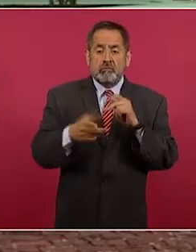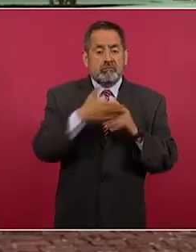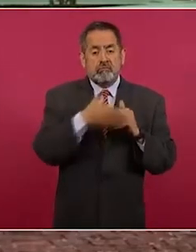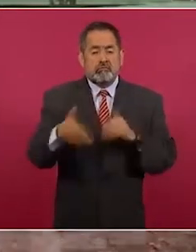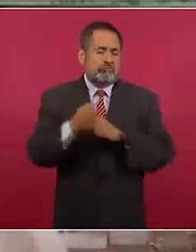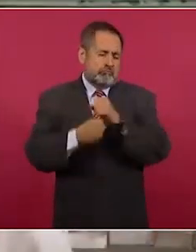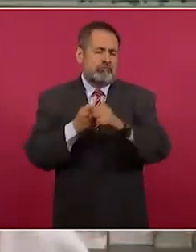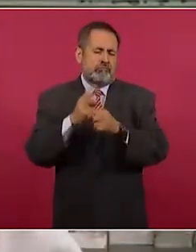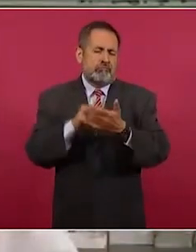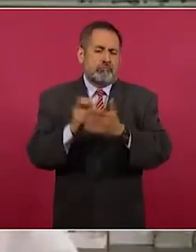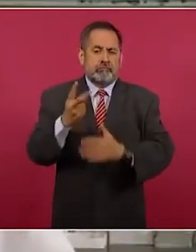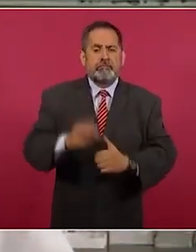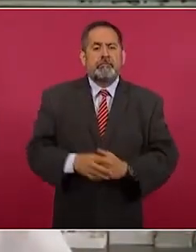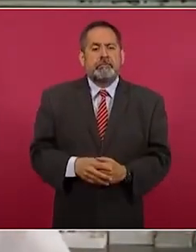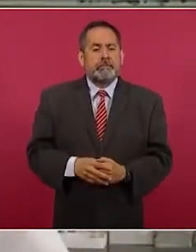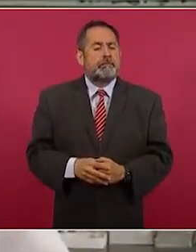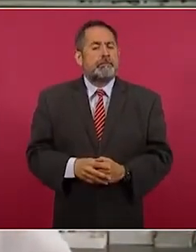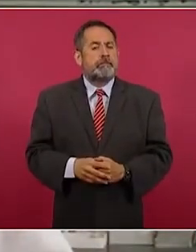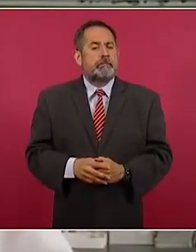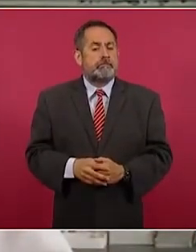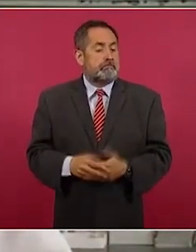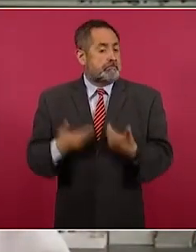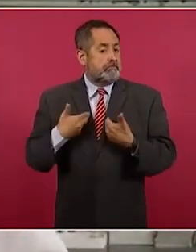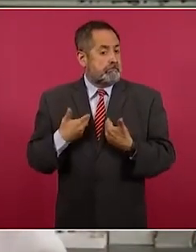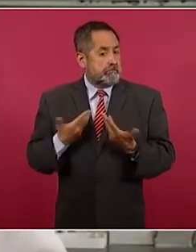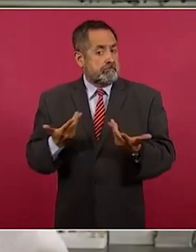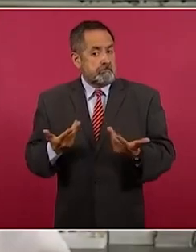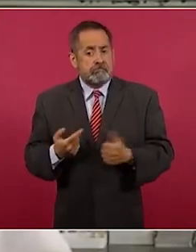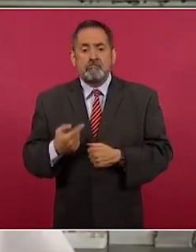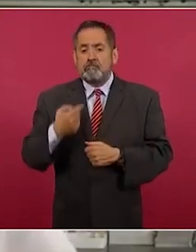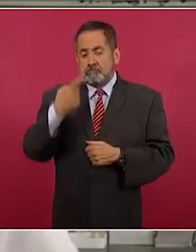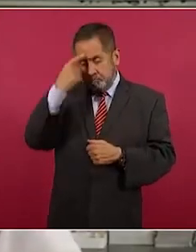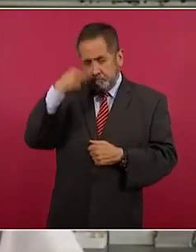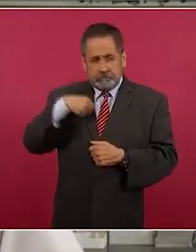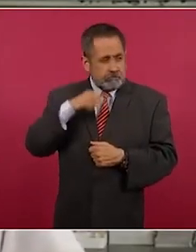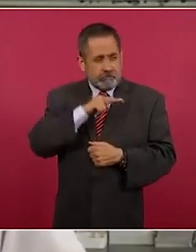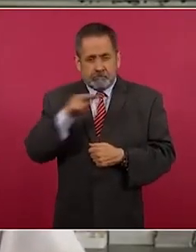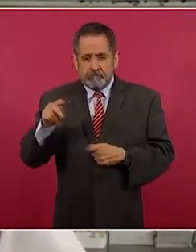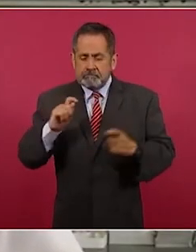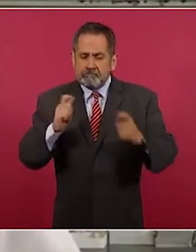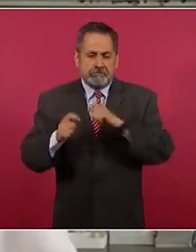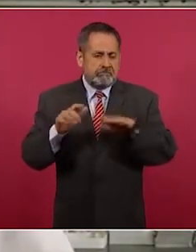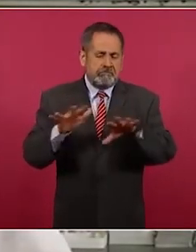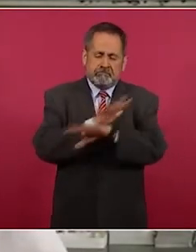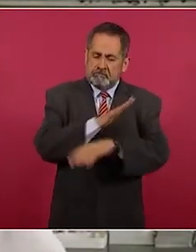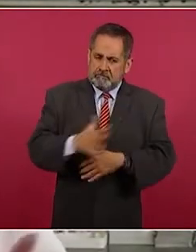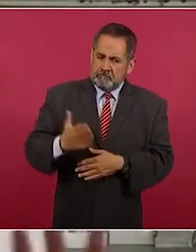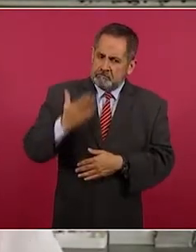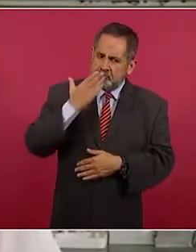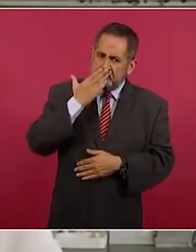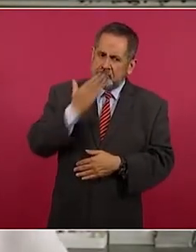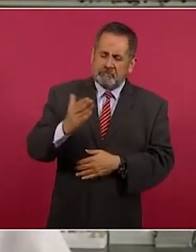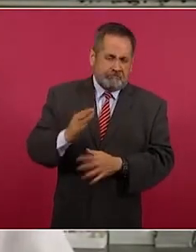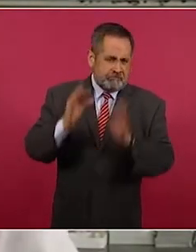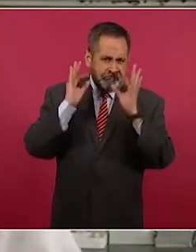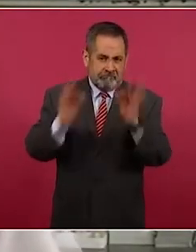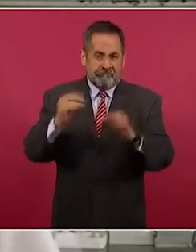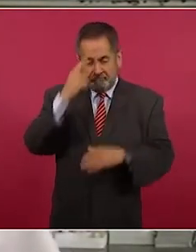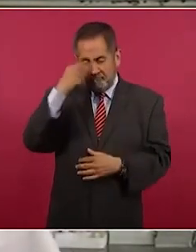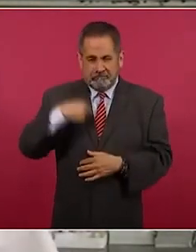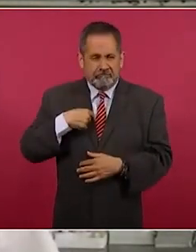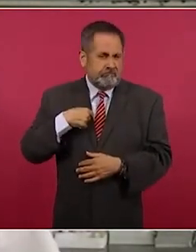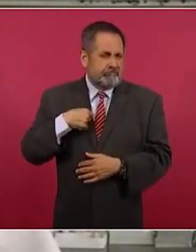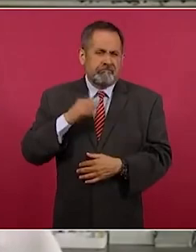2022. Para mí me ha sido una transformación muy buena, excelente diría yo.